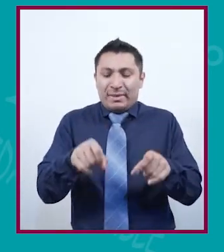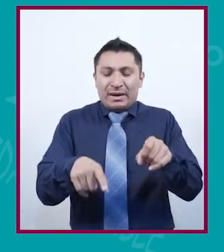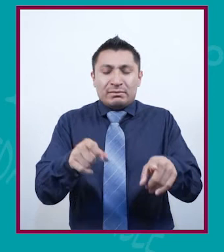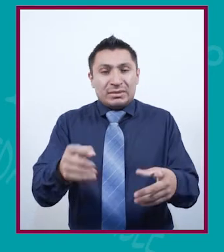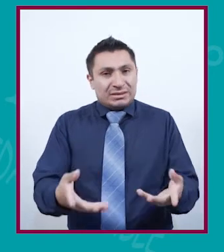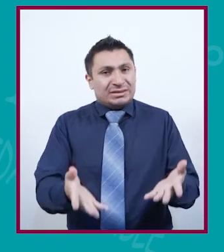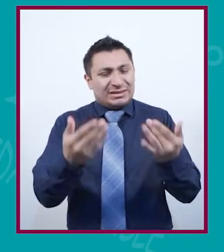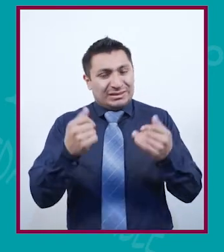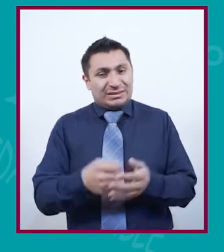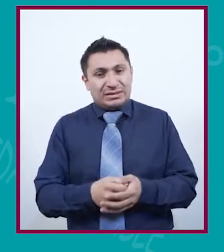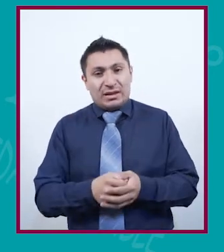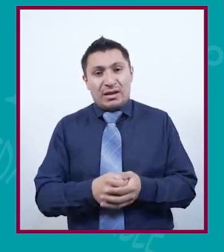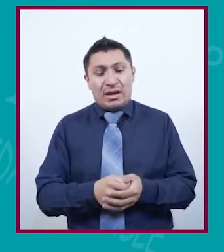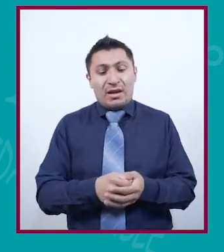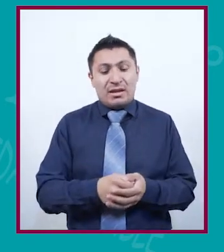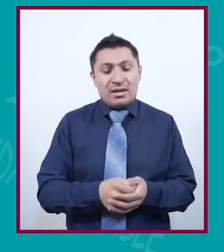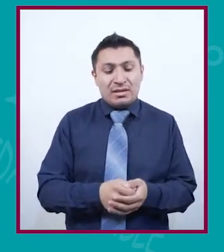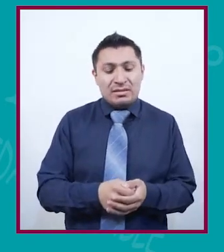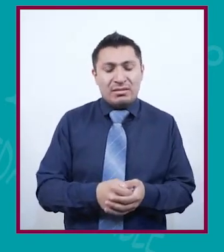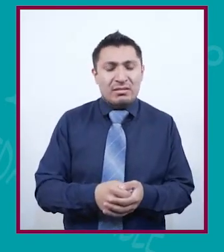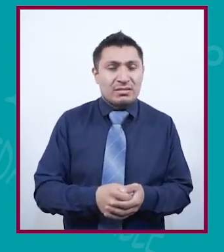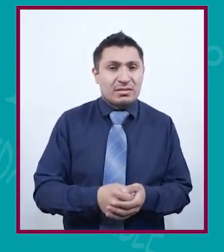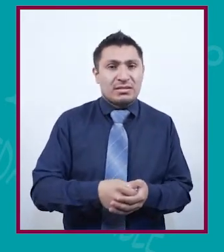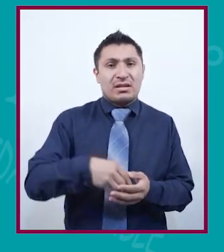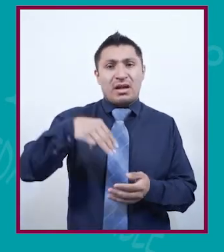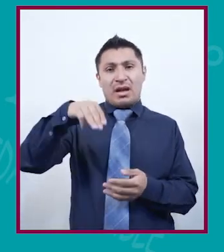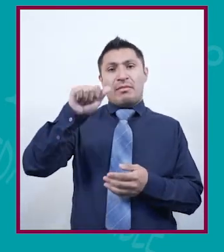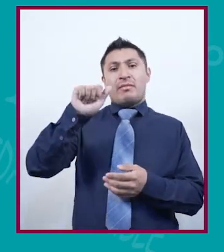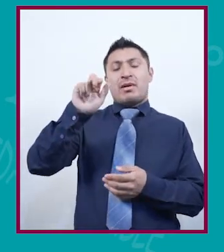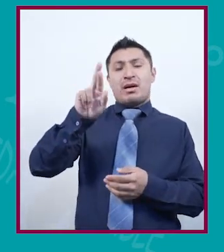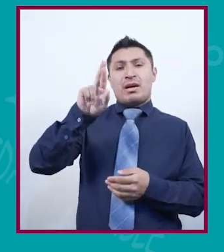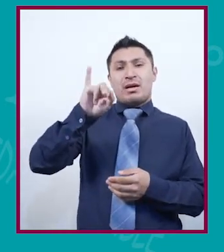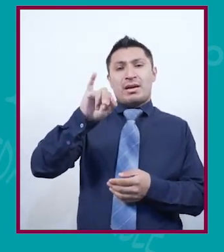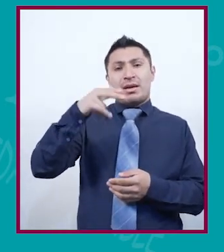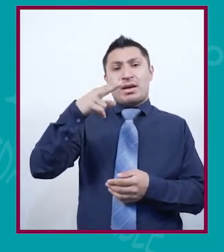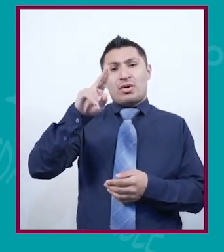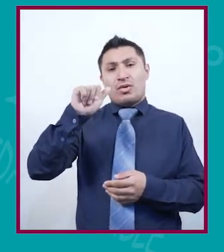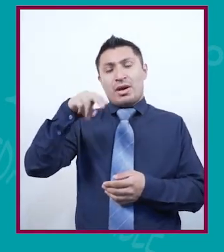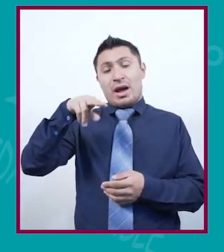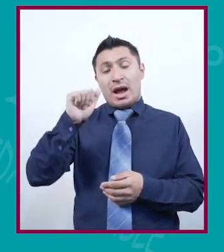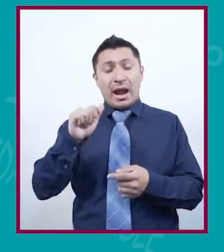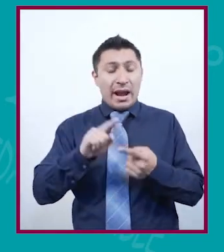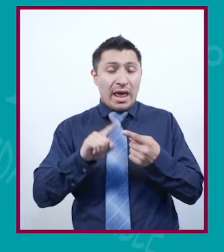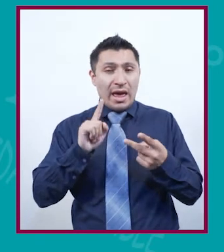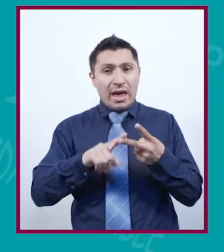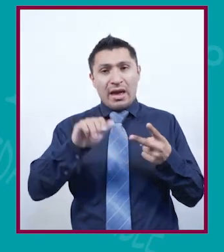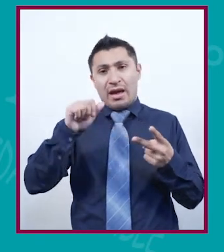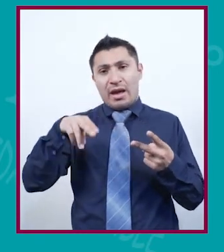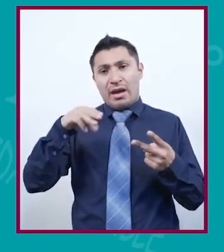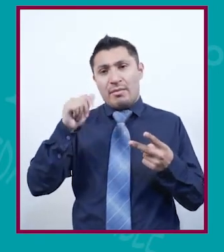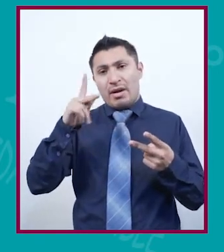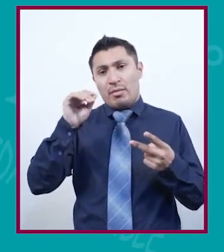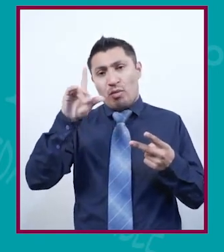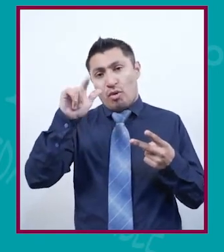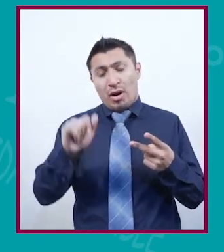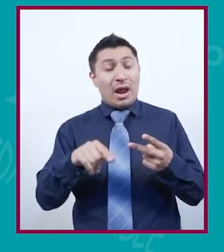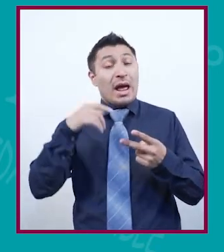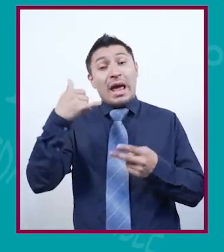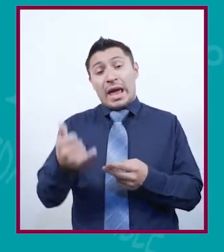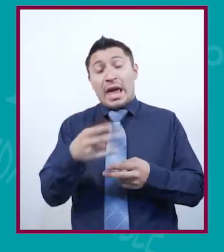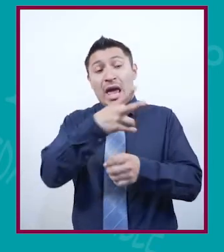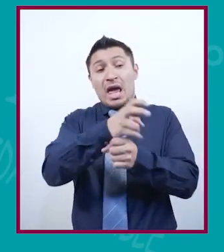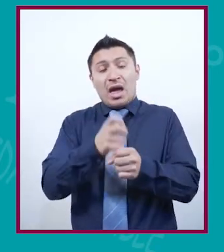sembrar plantillos de marihuana de amapola y